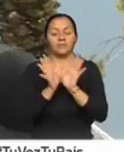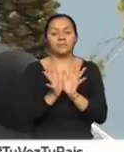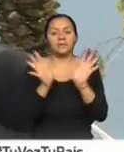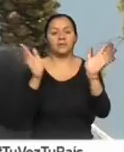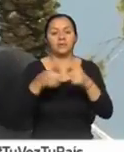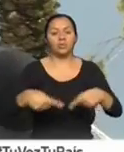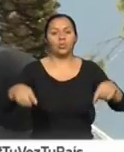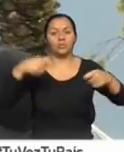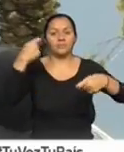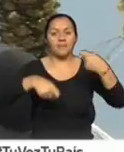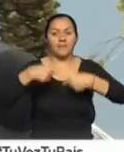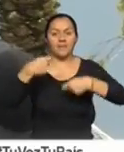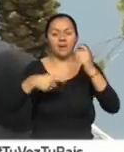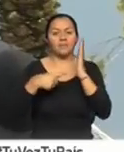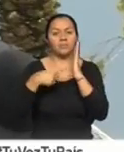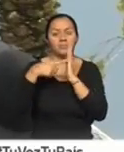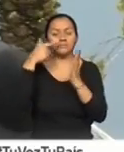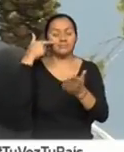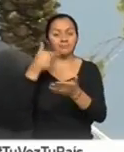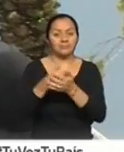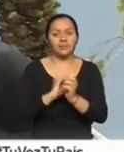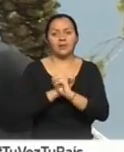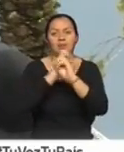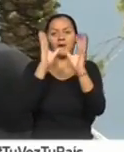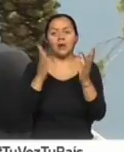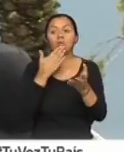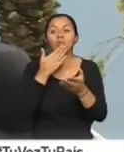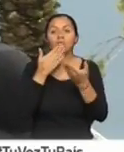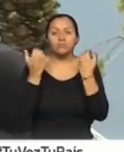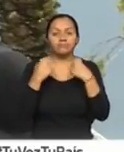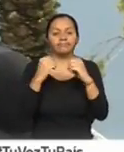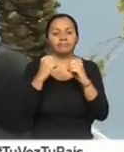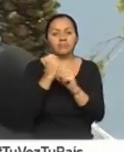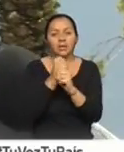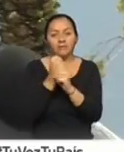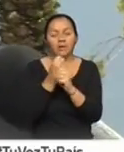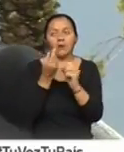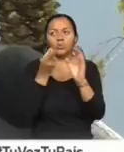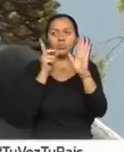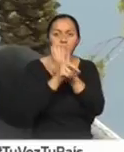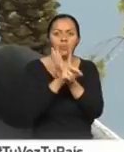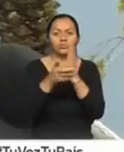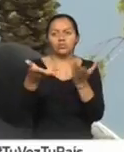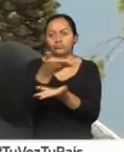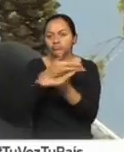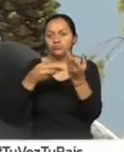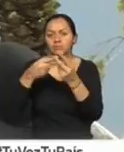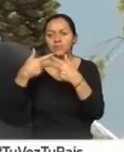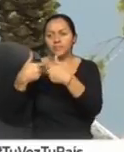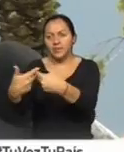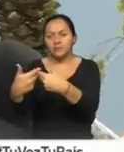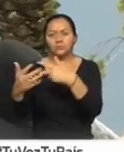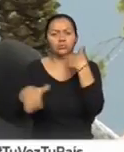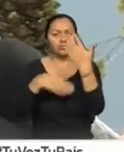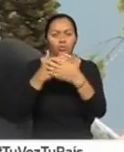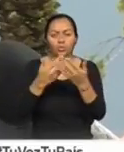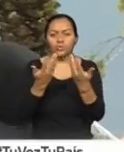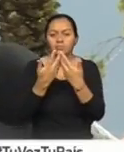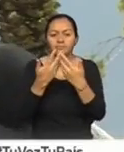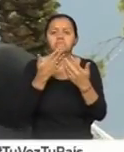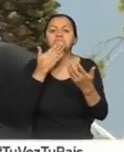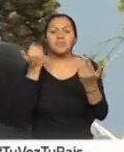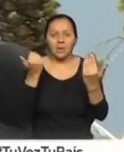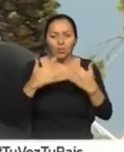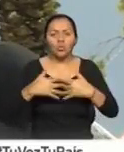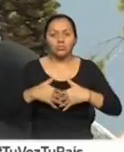contribuyentes también se evidencia un mejor desempeño en cuanto a sus ventas, el nivel de depósitos, el nivel de crédito, el nivel de reactivación económica